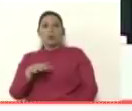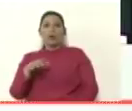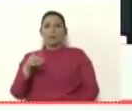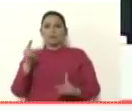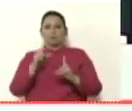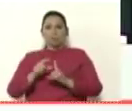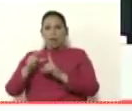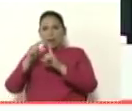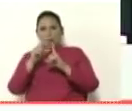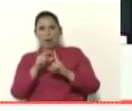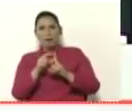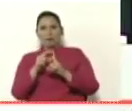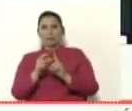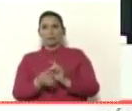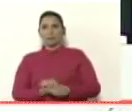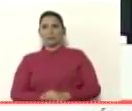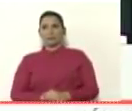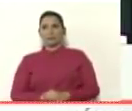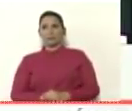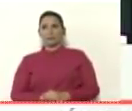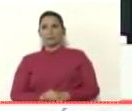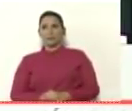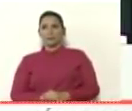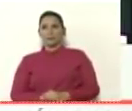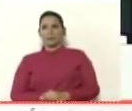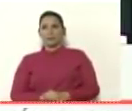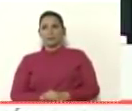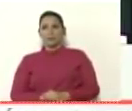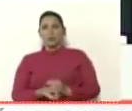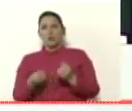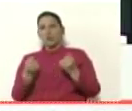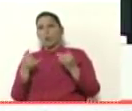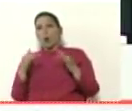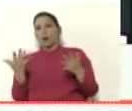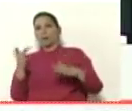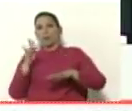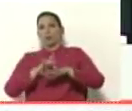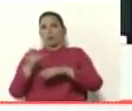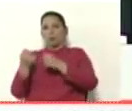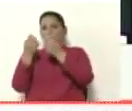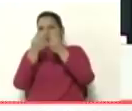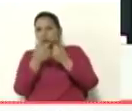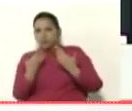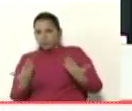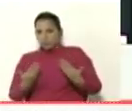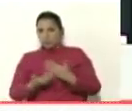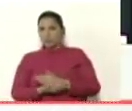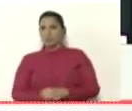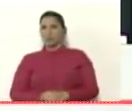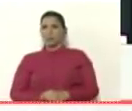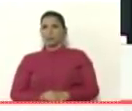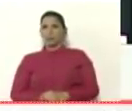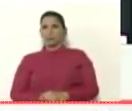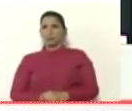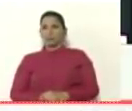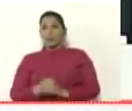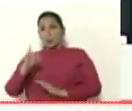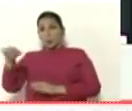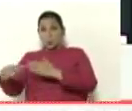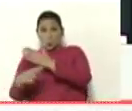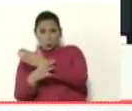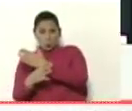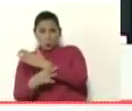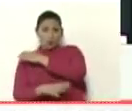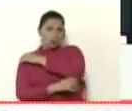¿cuánto? ¿cuánto? ¿cuánto me toca? ¿cuánto? y si Guaidó roba